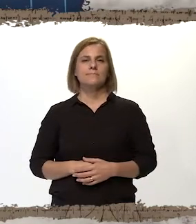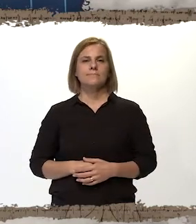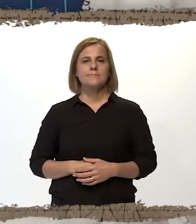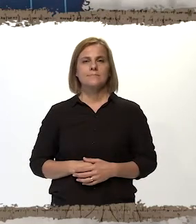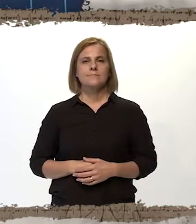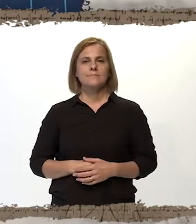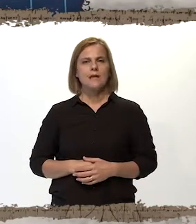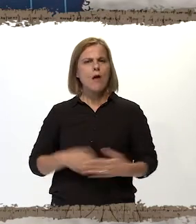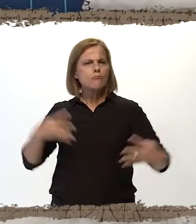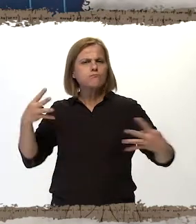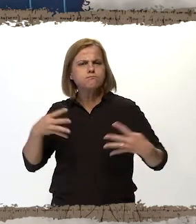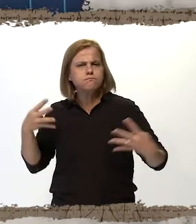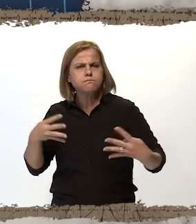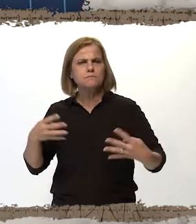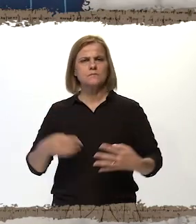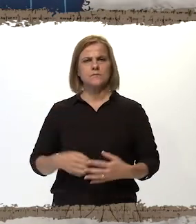Guitarra.